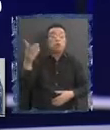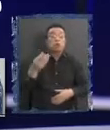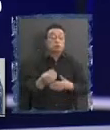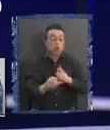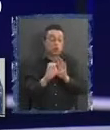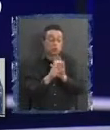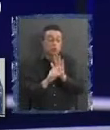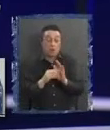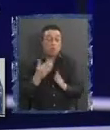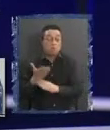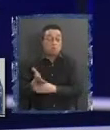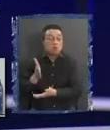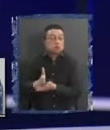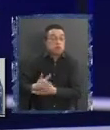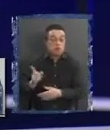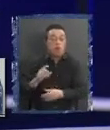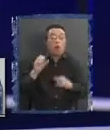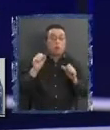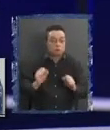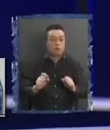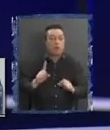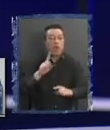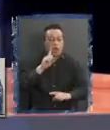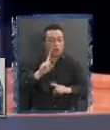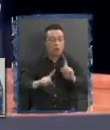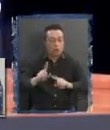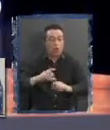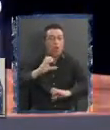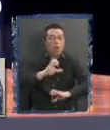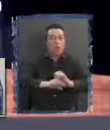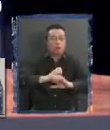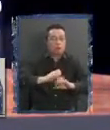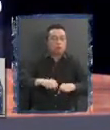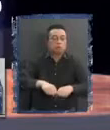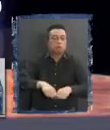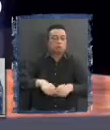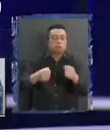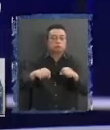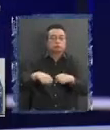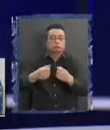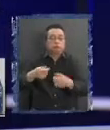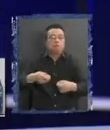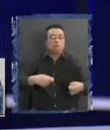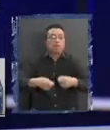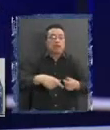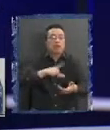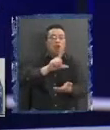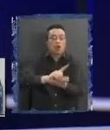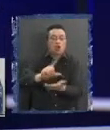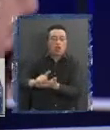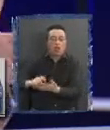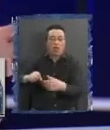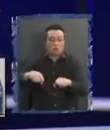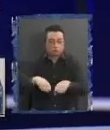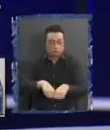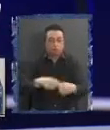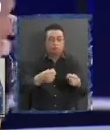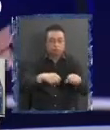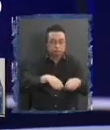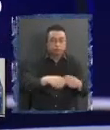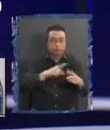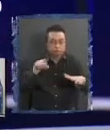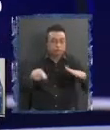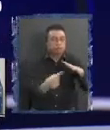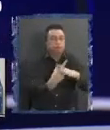exige, podemos tener empresas que terminen por romper el mercado local, que permiten por romper el entendimiento de